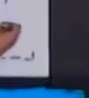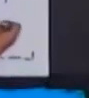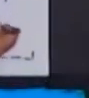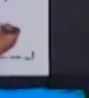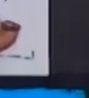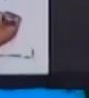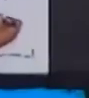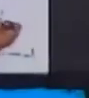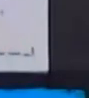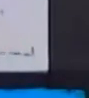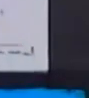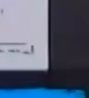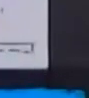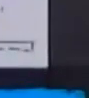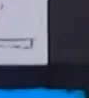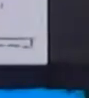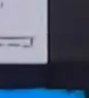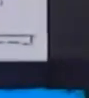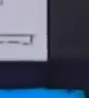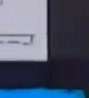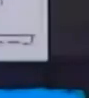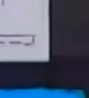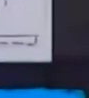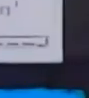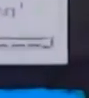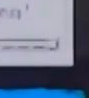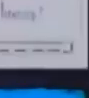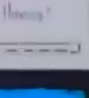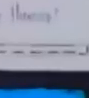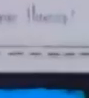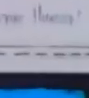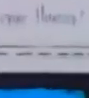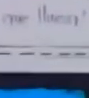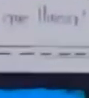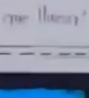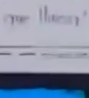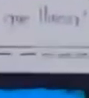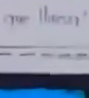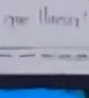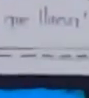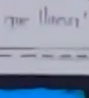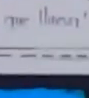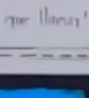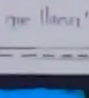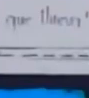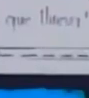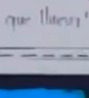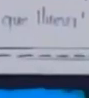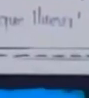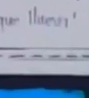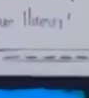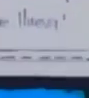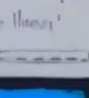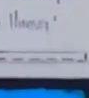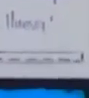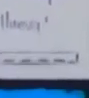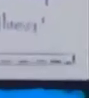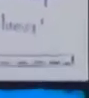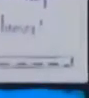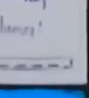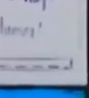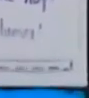otro ejemplo podría ser deseo que vengas ojalá estés aquí